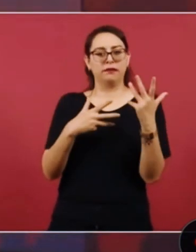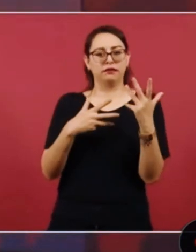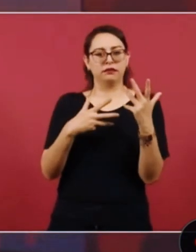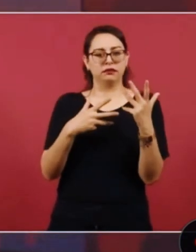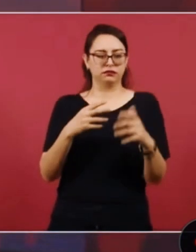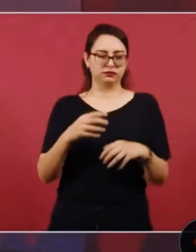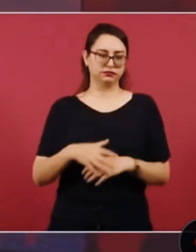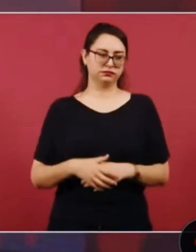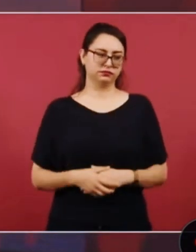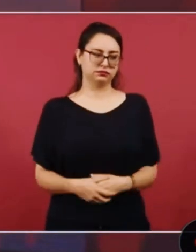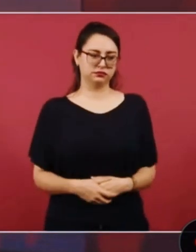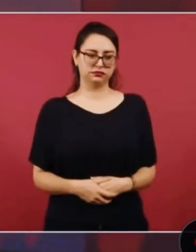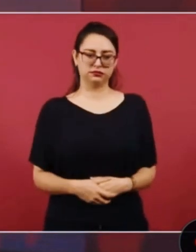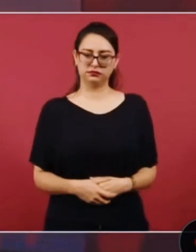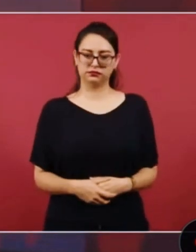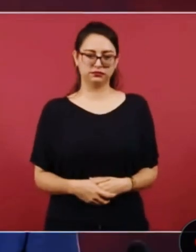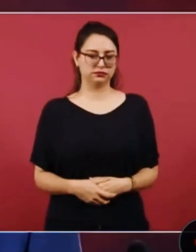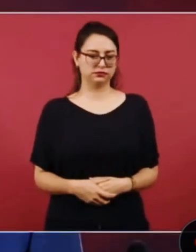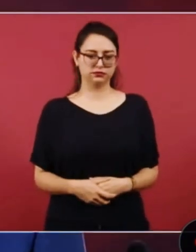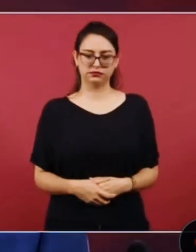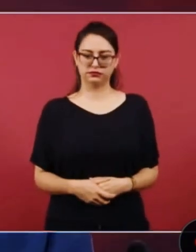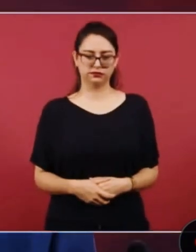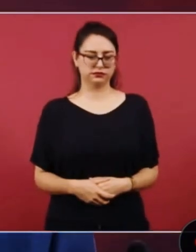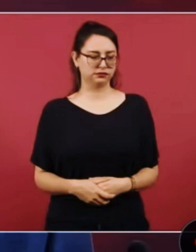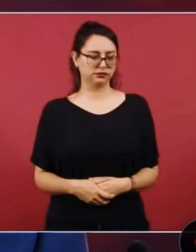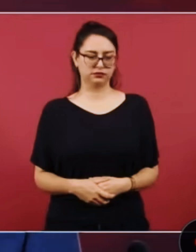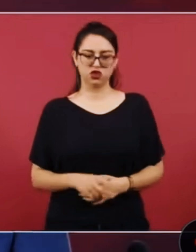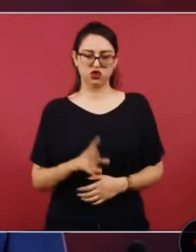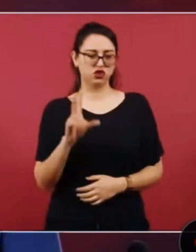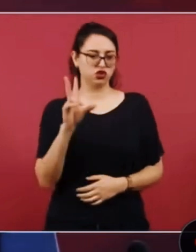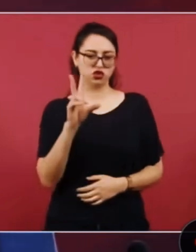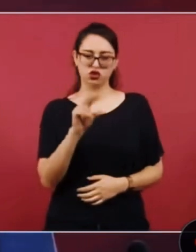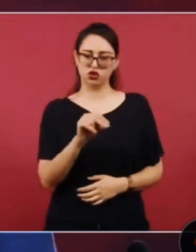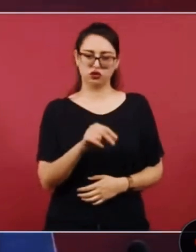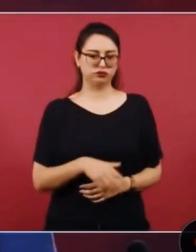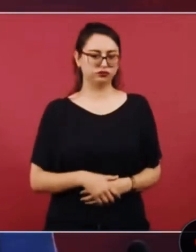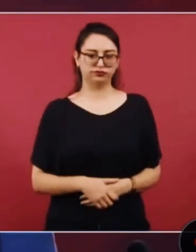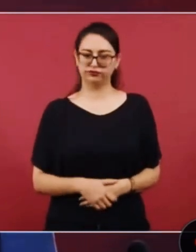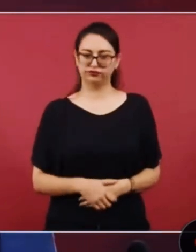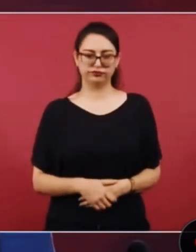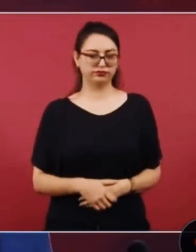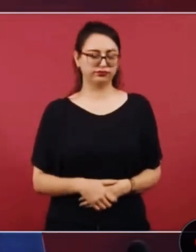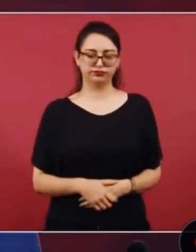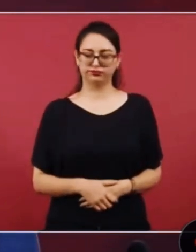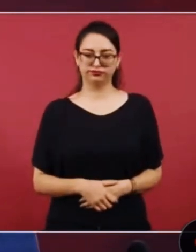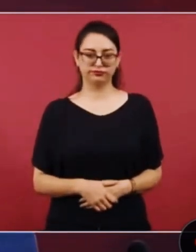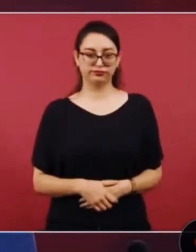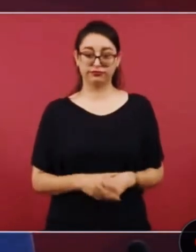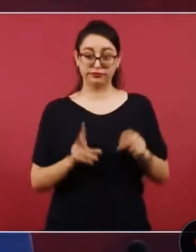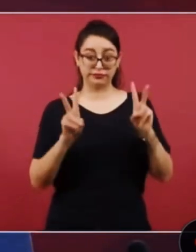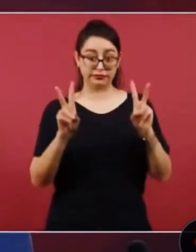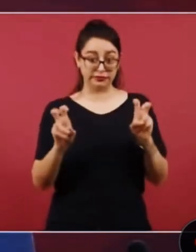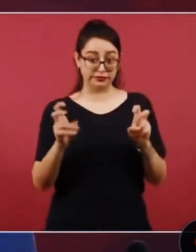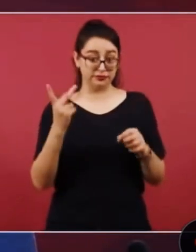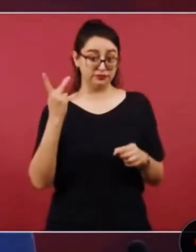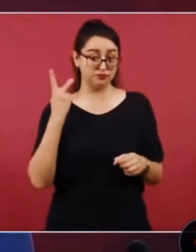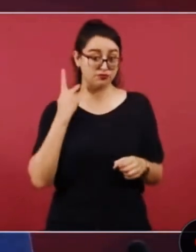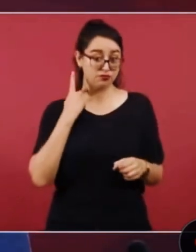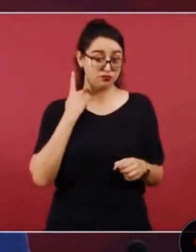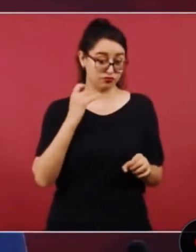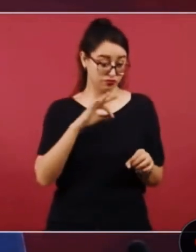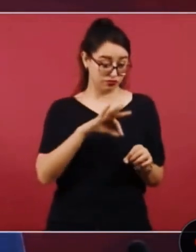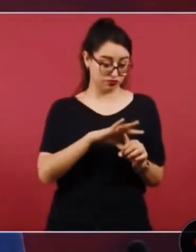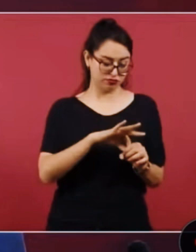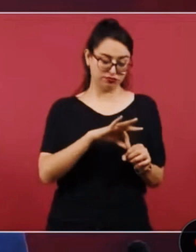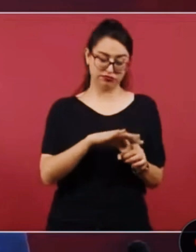no es un asunto electoral es una consulta